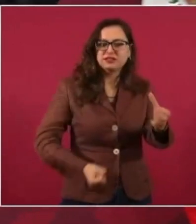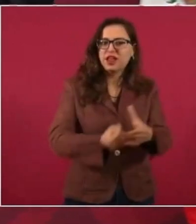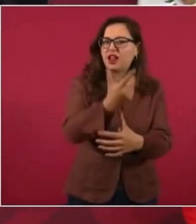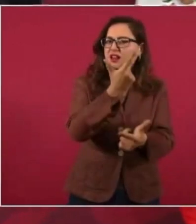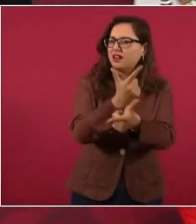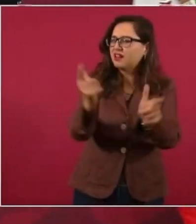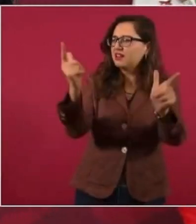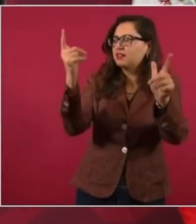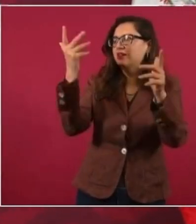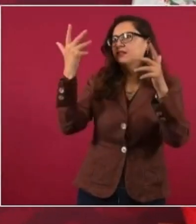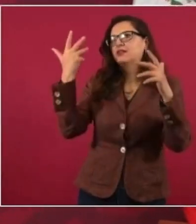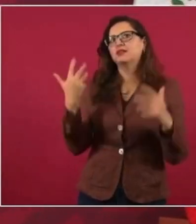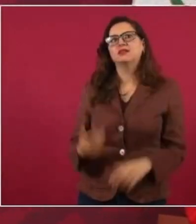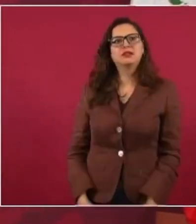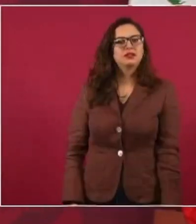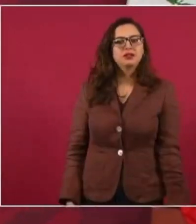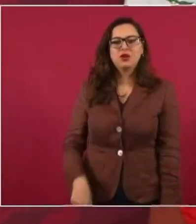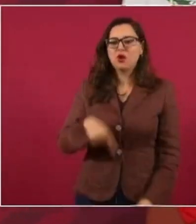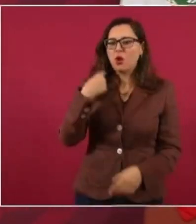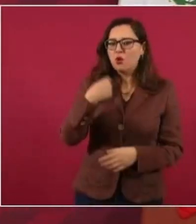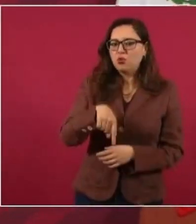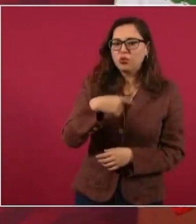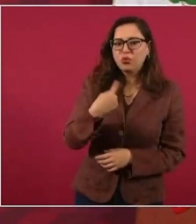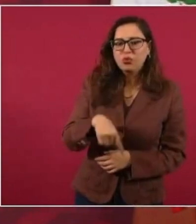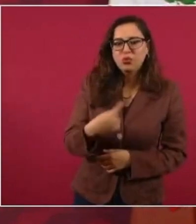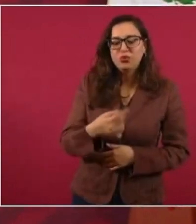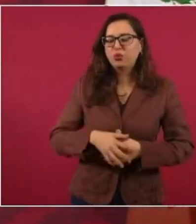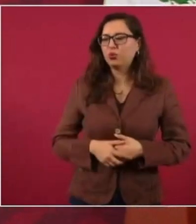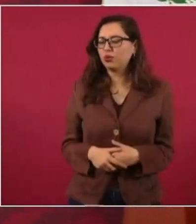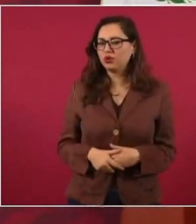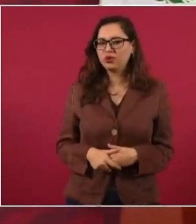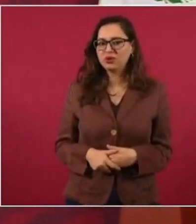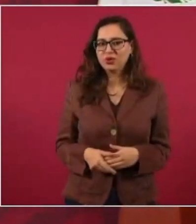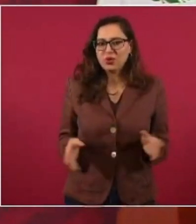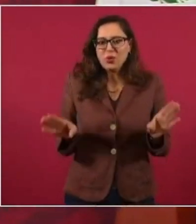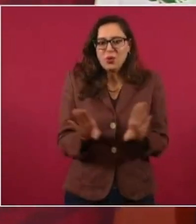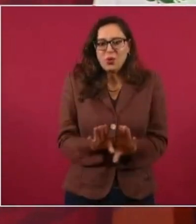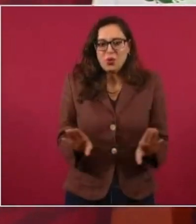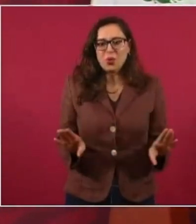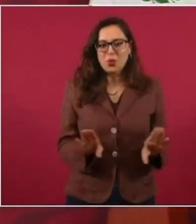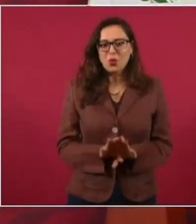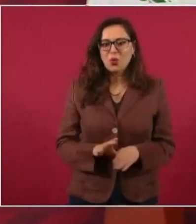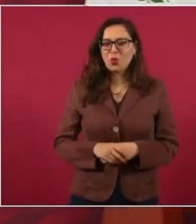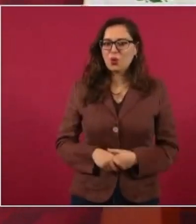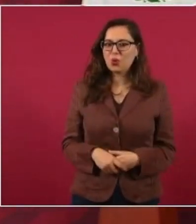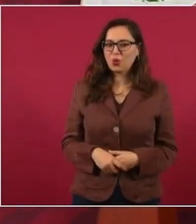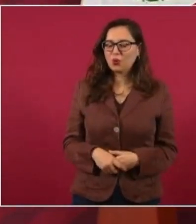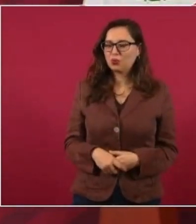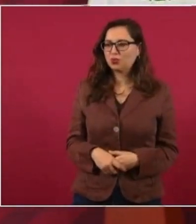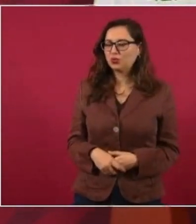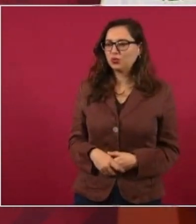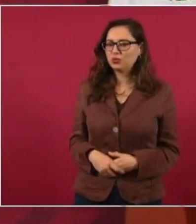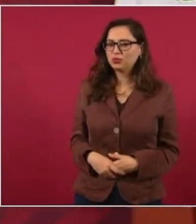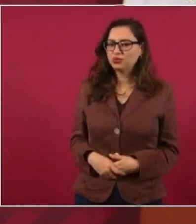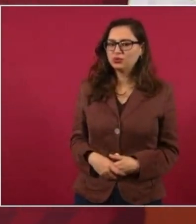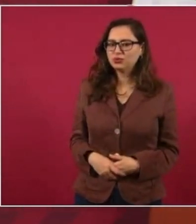han quedado sin castigo